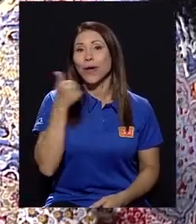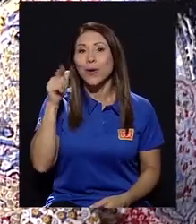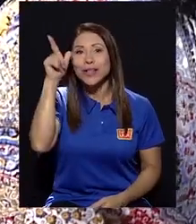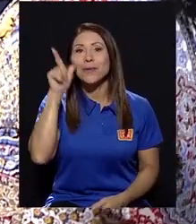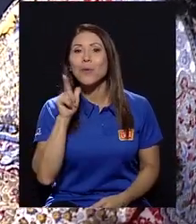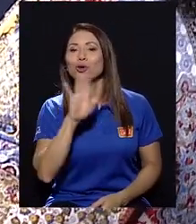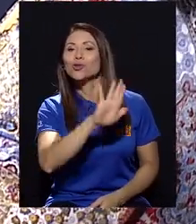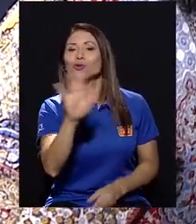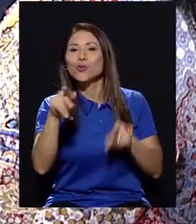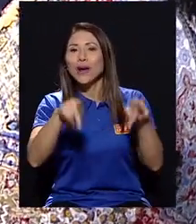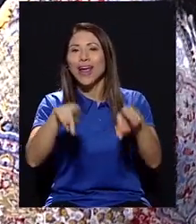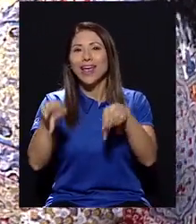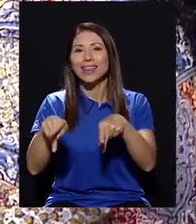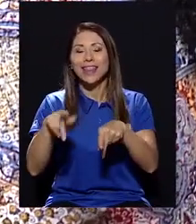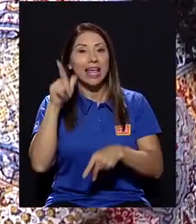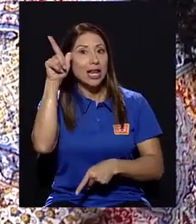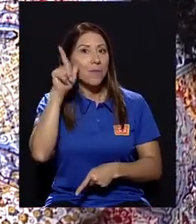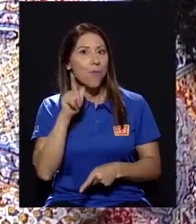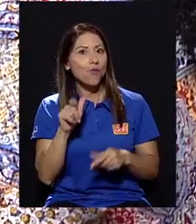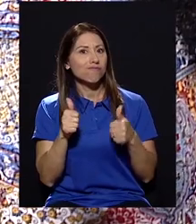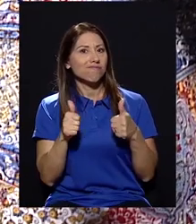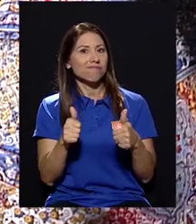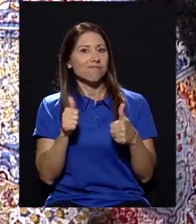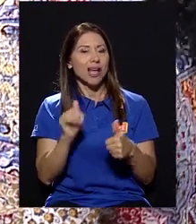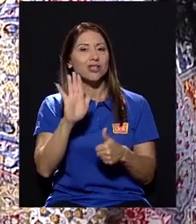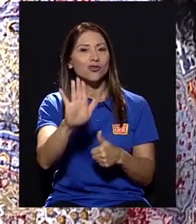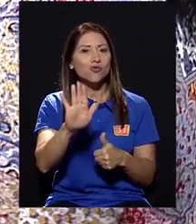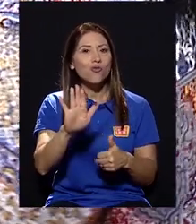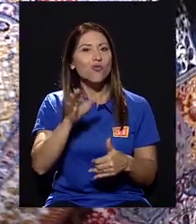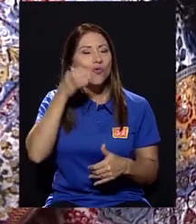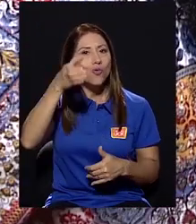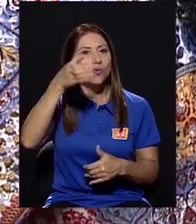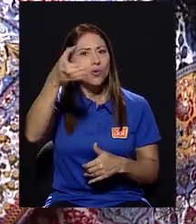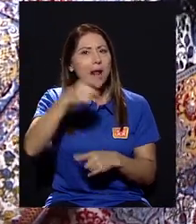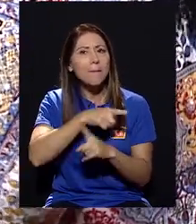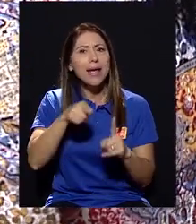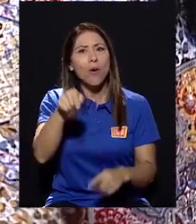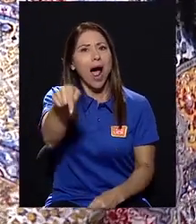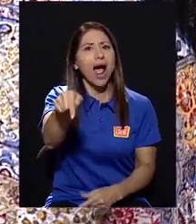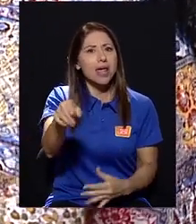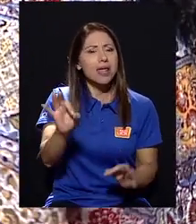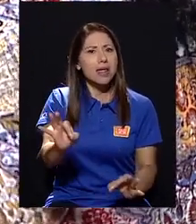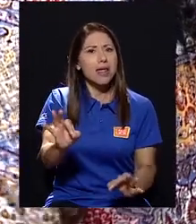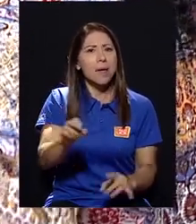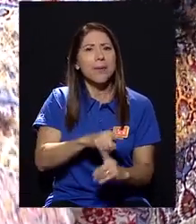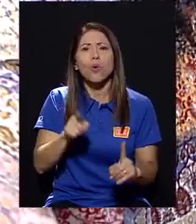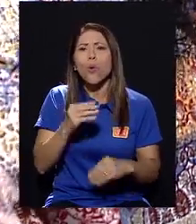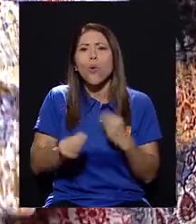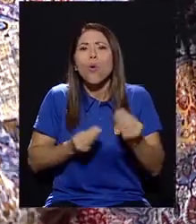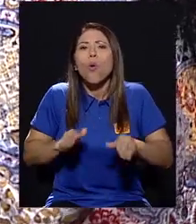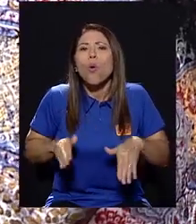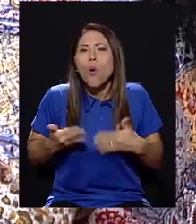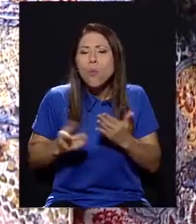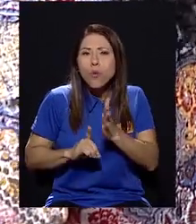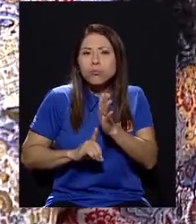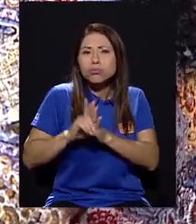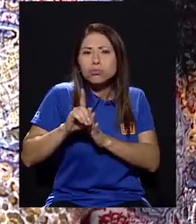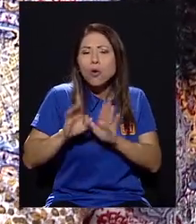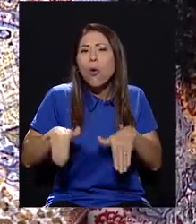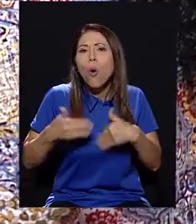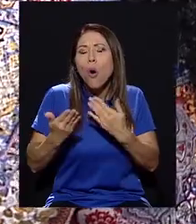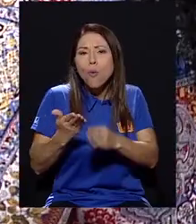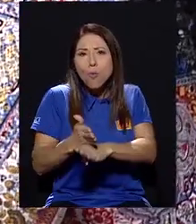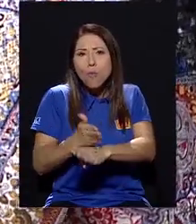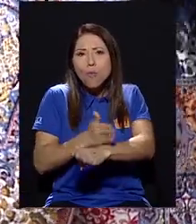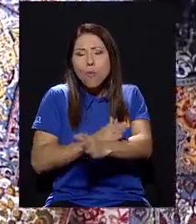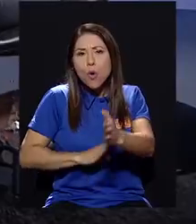gente, que el Limón es muy rica en su cultura, pero es rica ahí, pero cómo la desarrollamos y cómo la llevamos